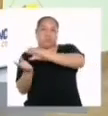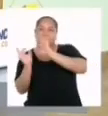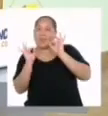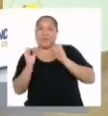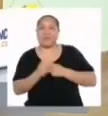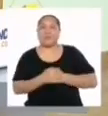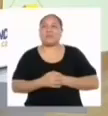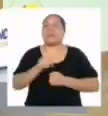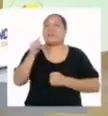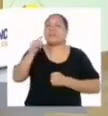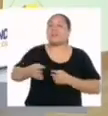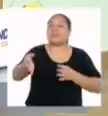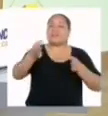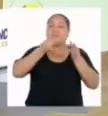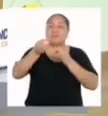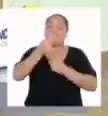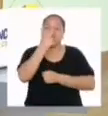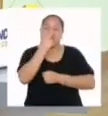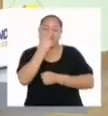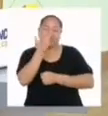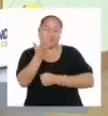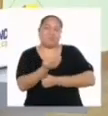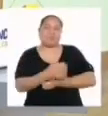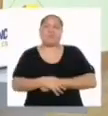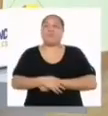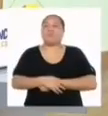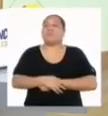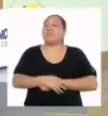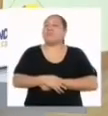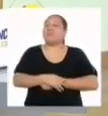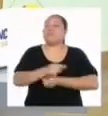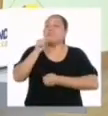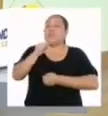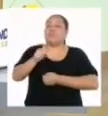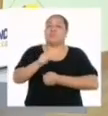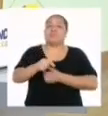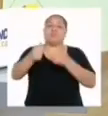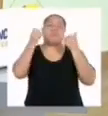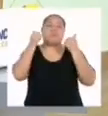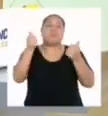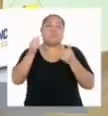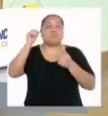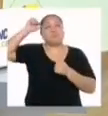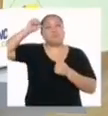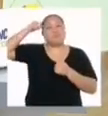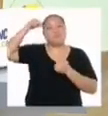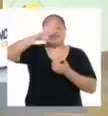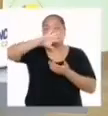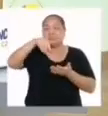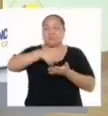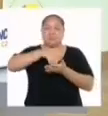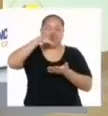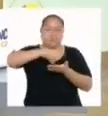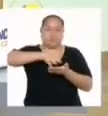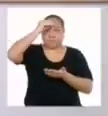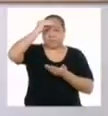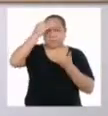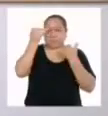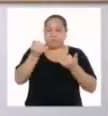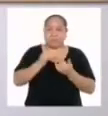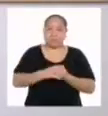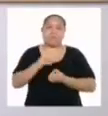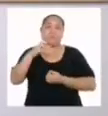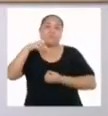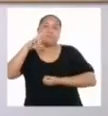Esa es una explicación bastante curiosa profesor. Ha sido bastante útil para reforzar lo que hemos aprendido hasta ahora de